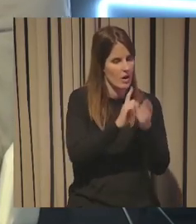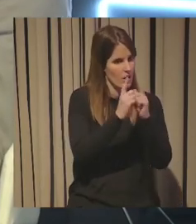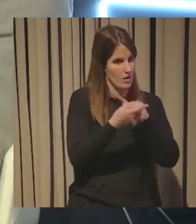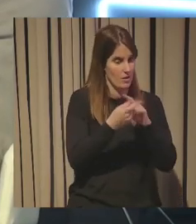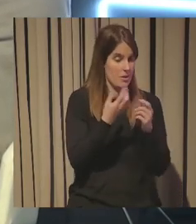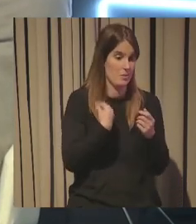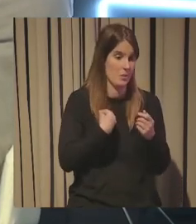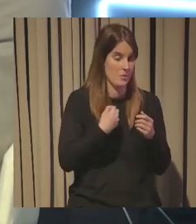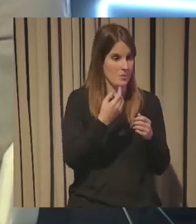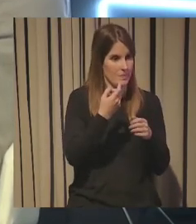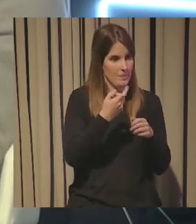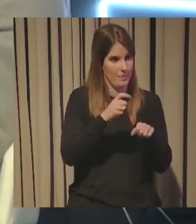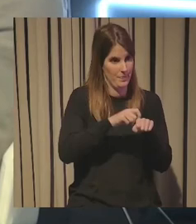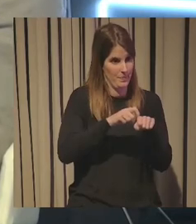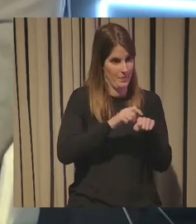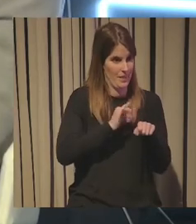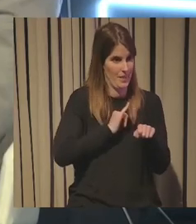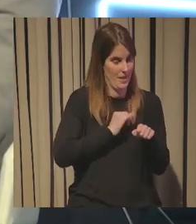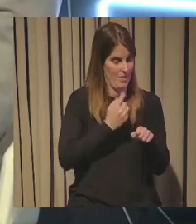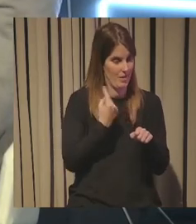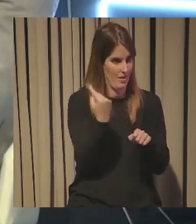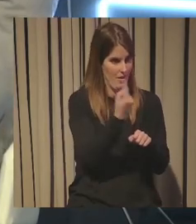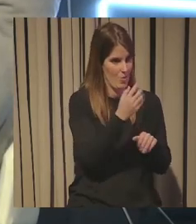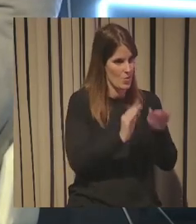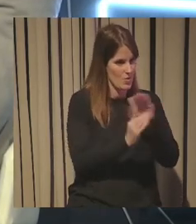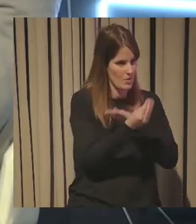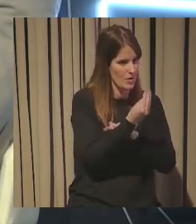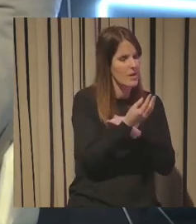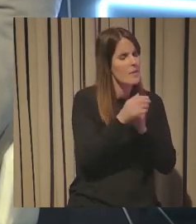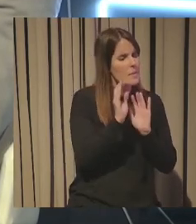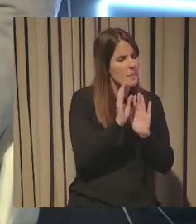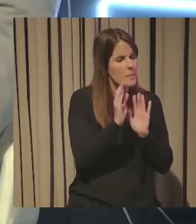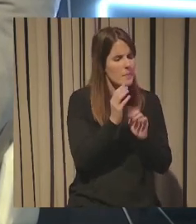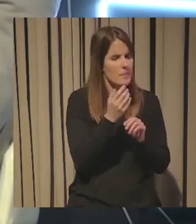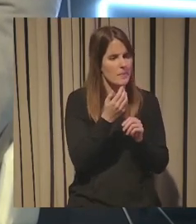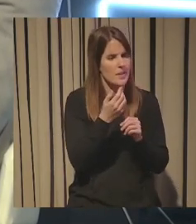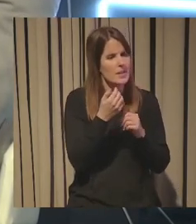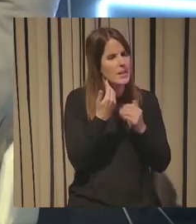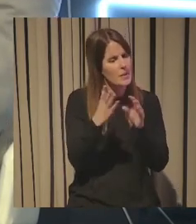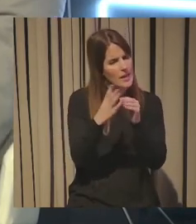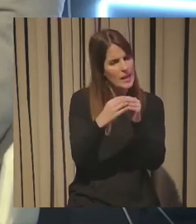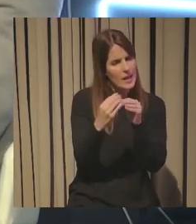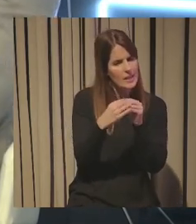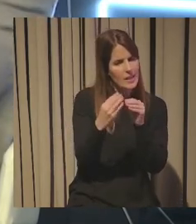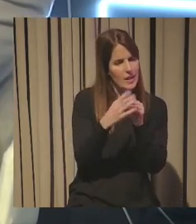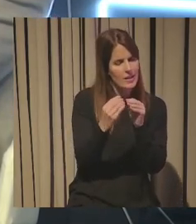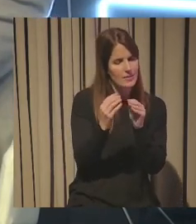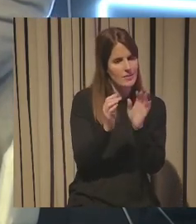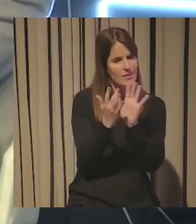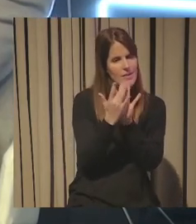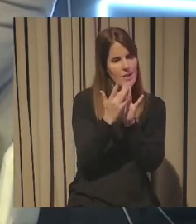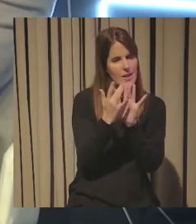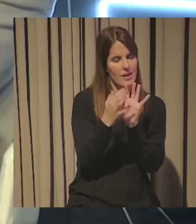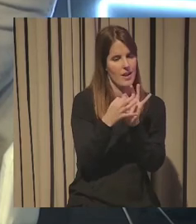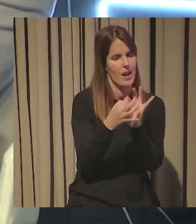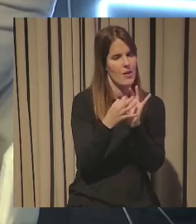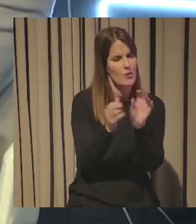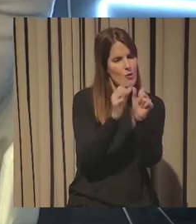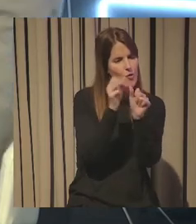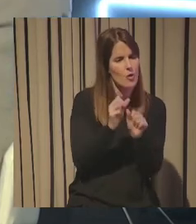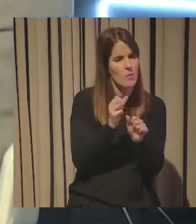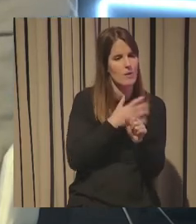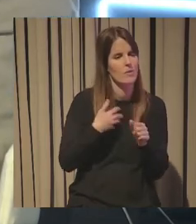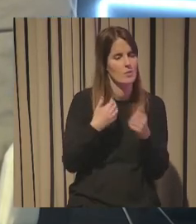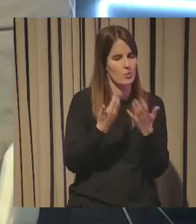nacer de la forma de ser de cada uno va en la forma en que queremos enganchar con nuestro cliente y vuelvo a eso y te recojo un poco lo que